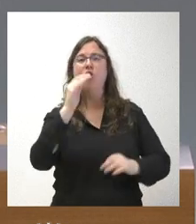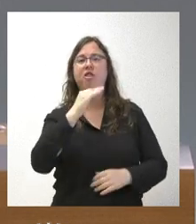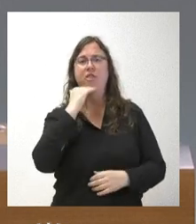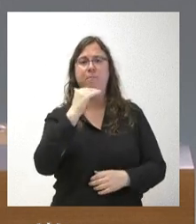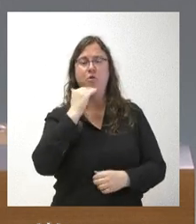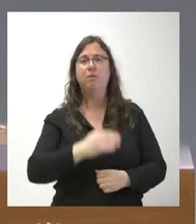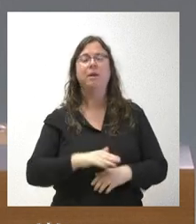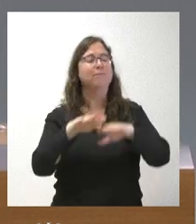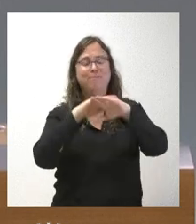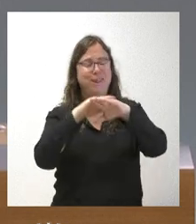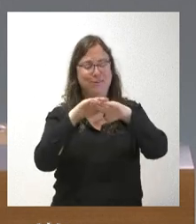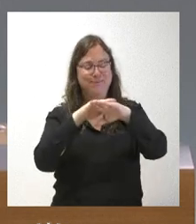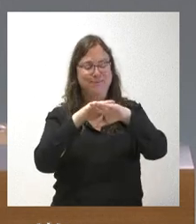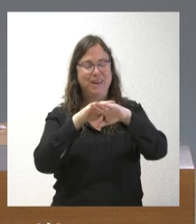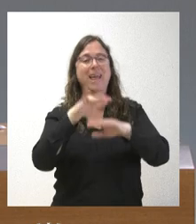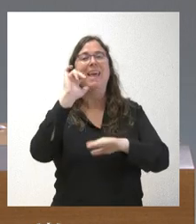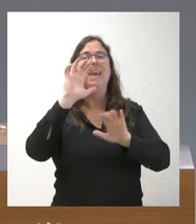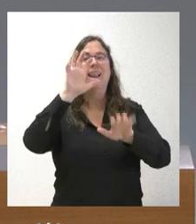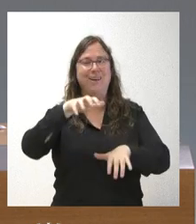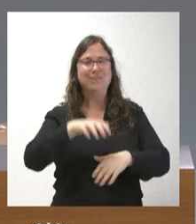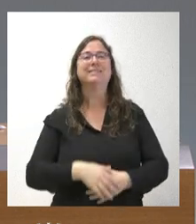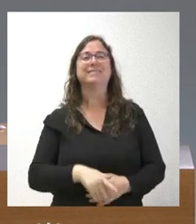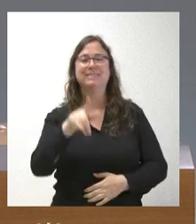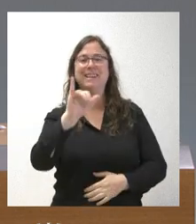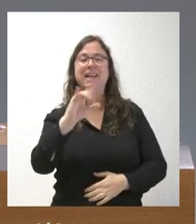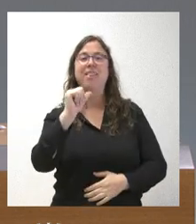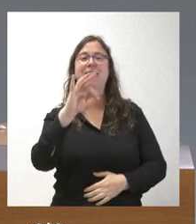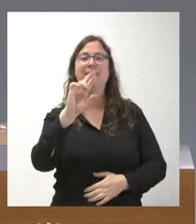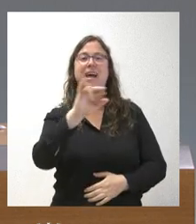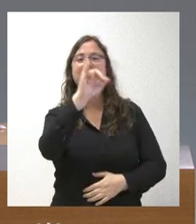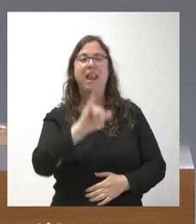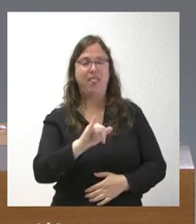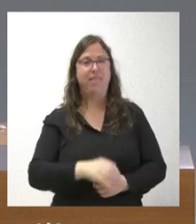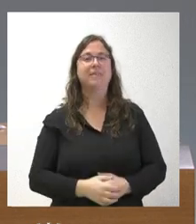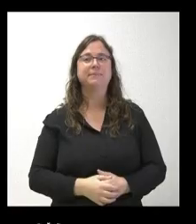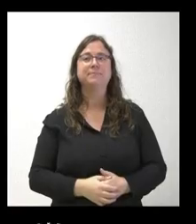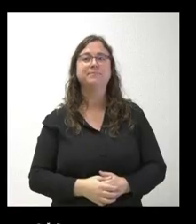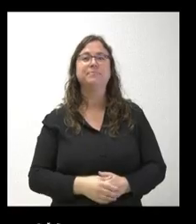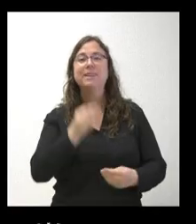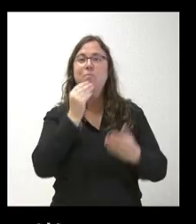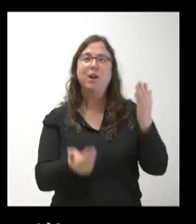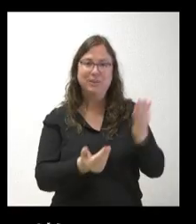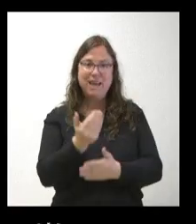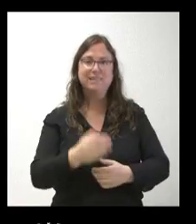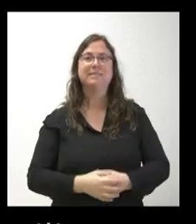y León. Allí tenemos a César Fernández. César, buenos días.